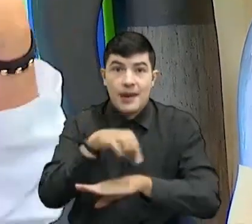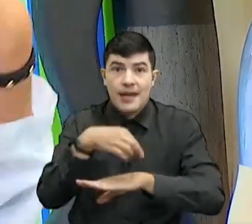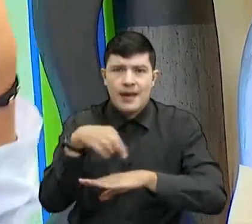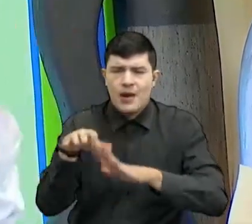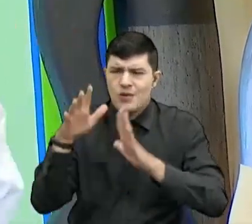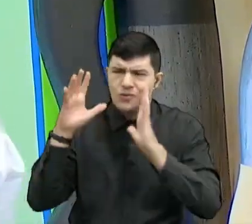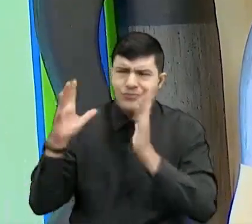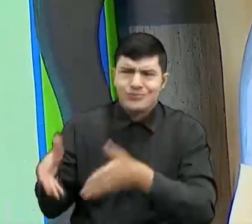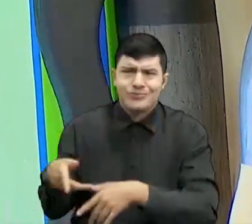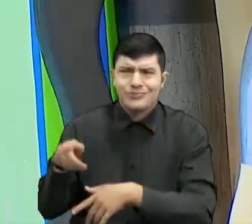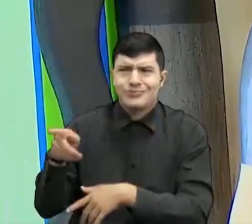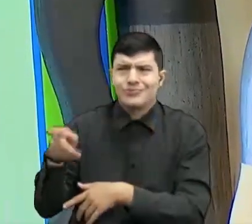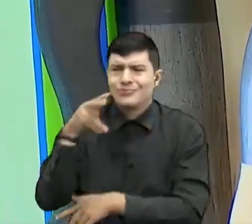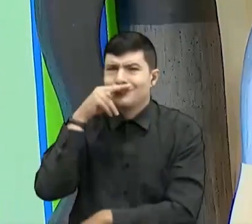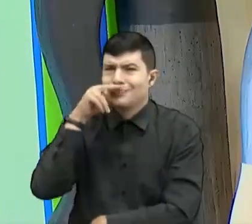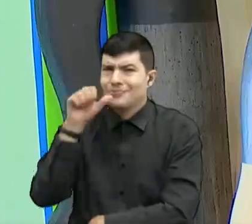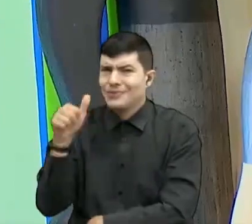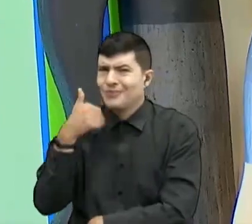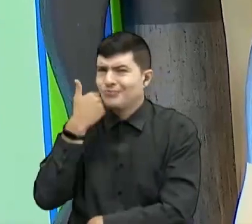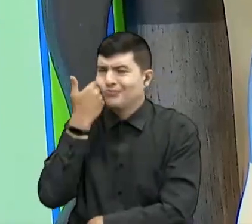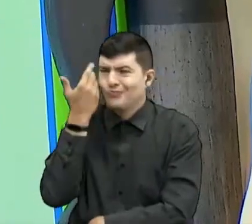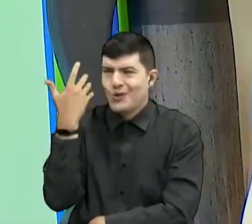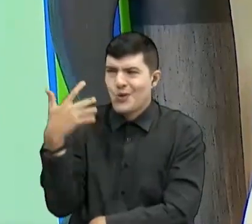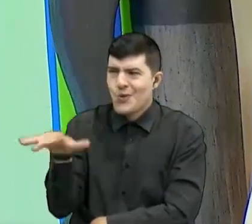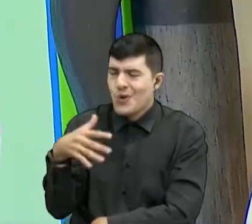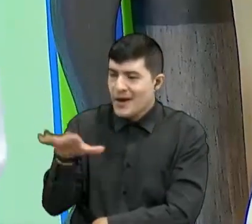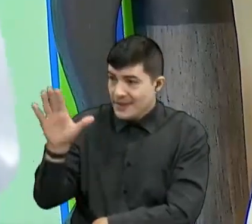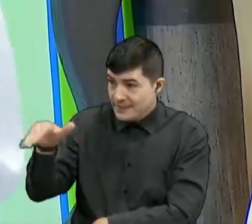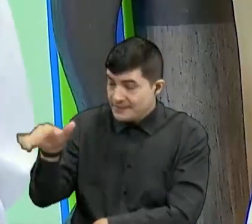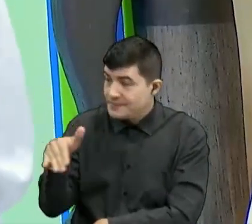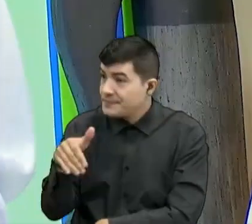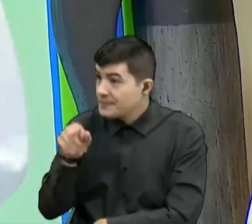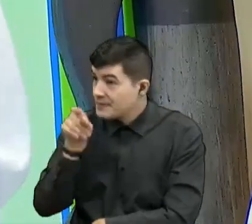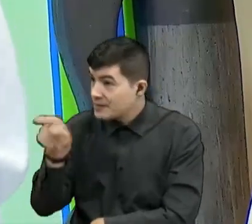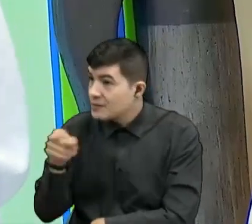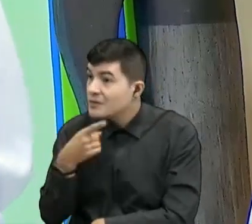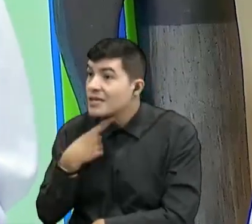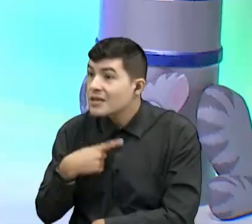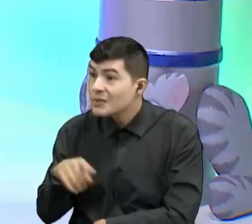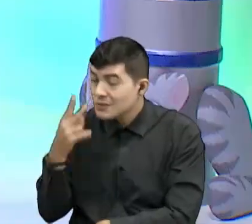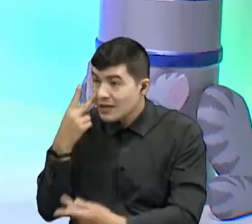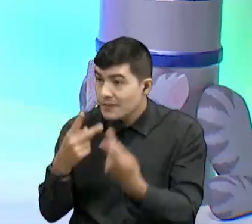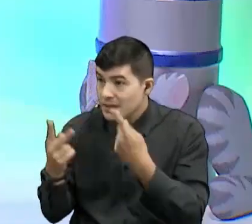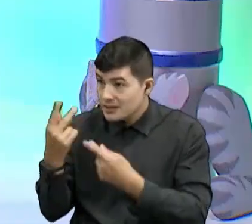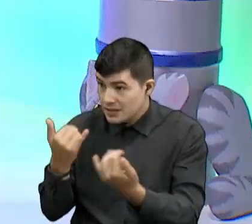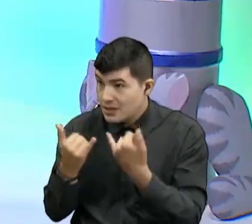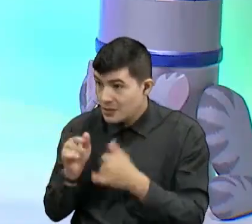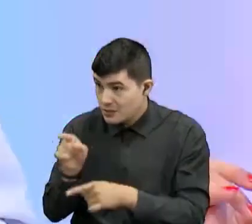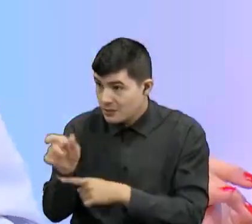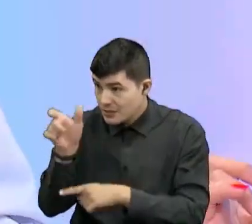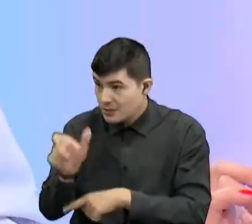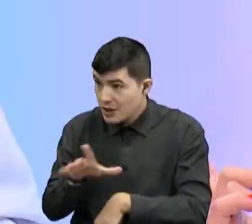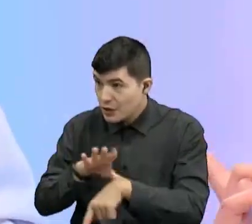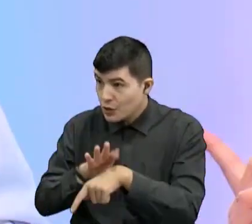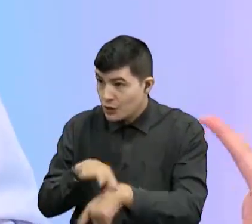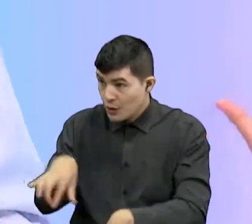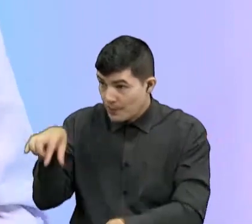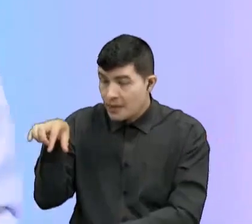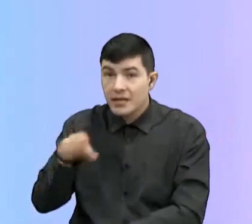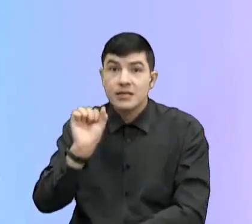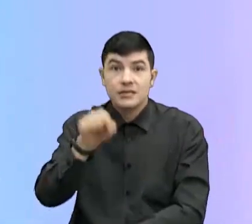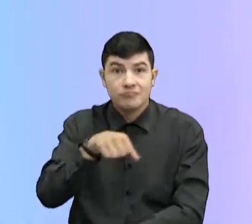ano? Anita es una niña grande. Anita, ven. ¿Te gustó nuestra visita de hoy del Dr. P? Sí,